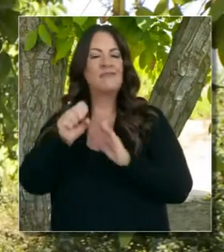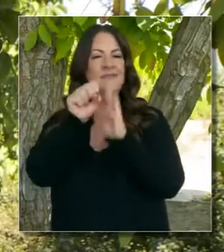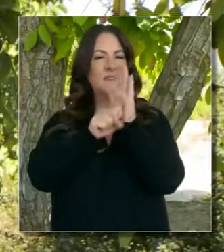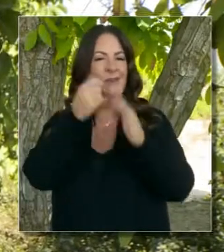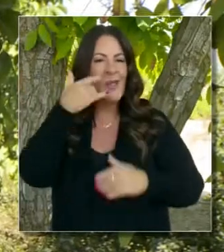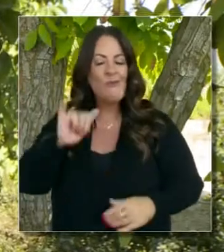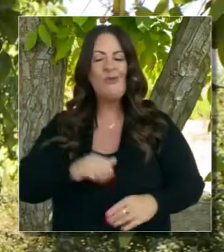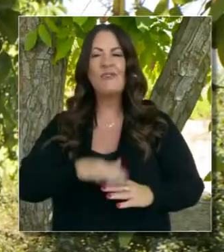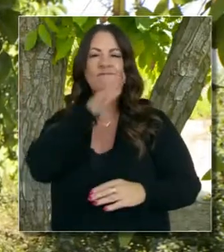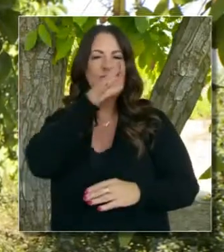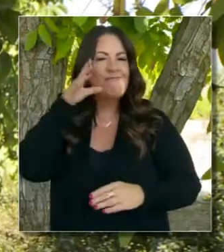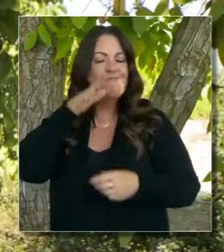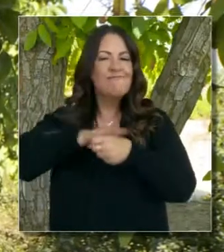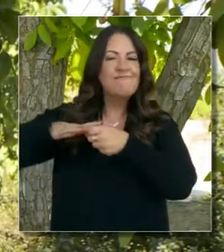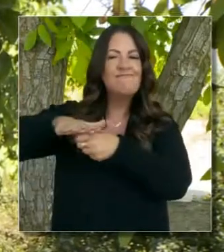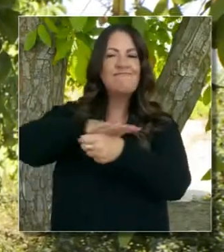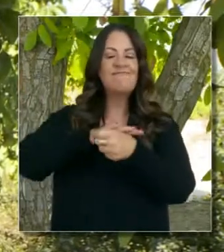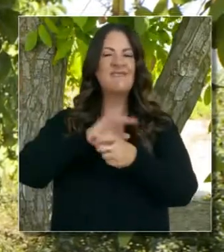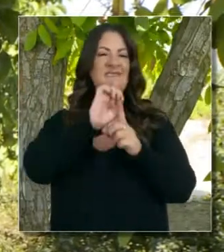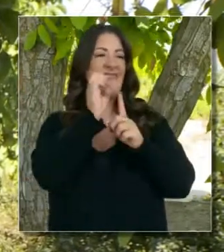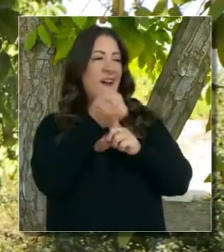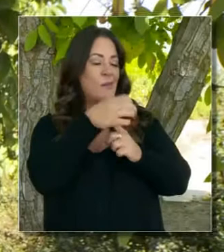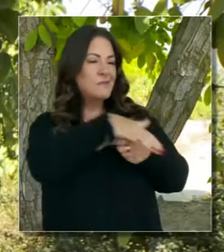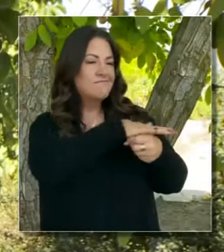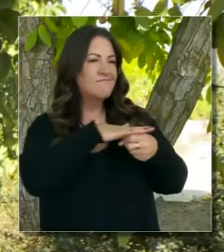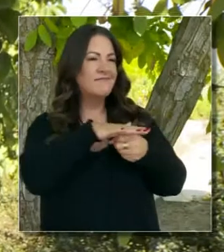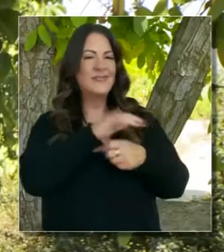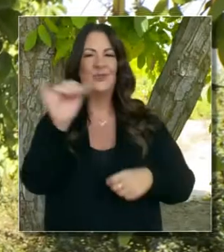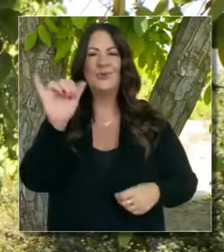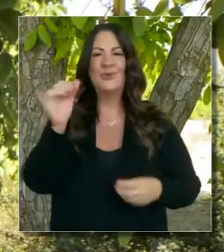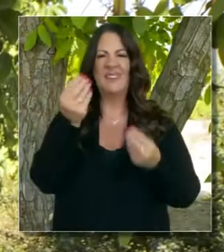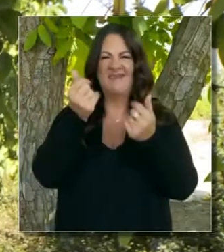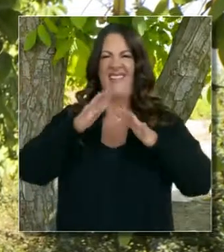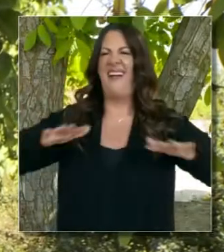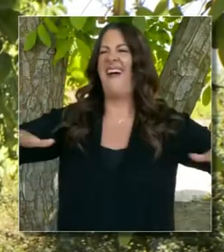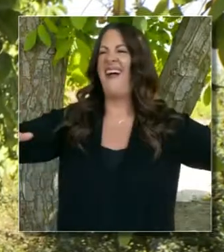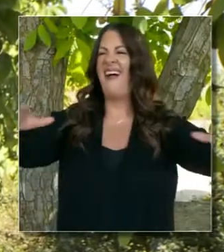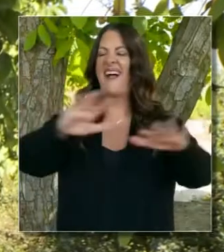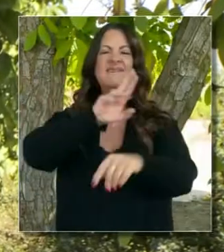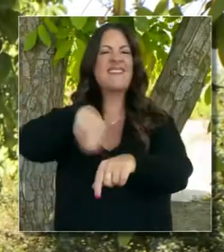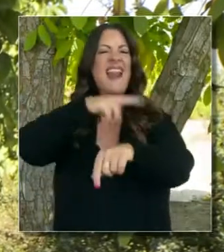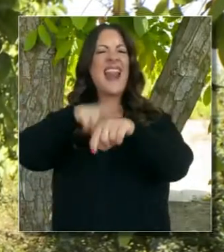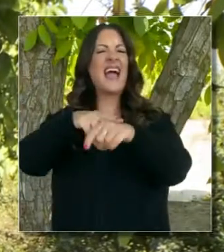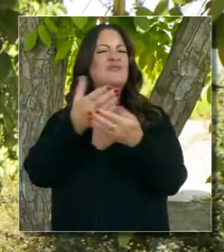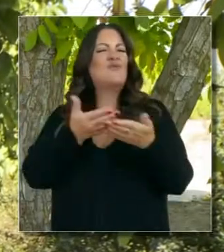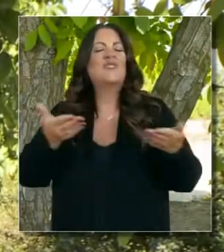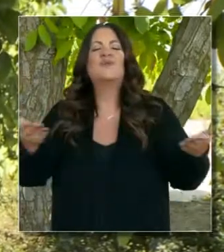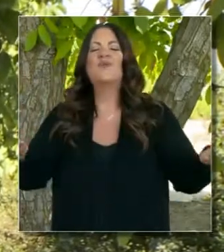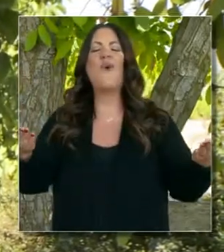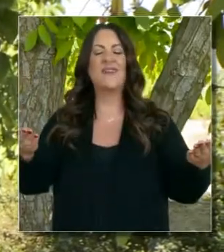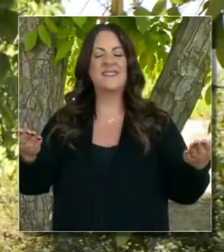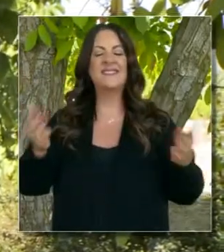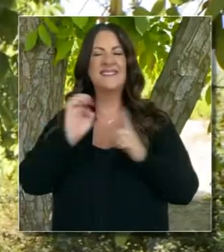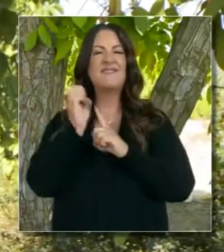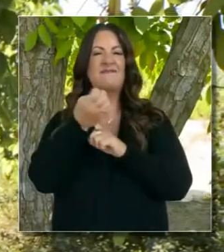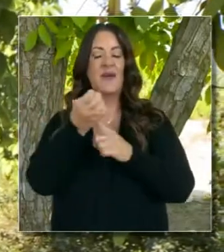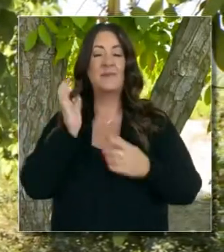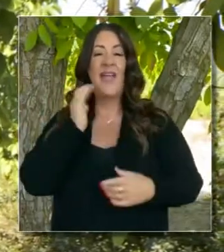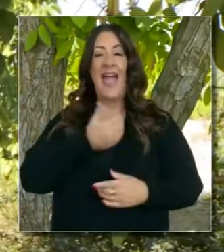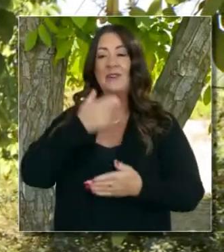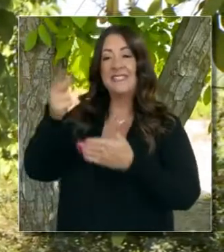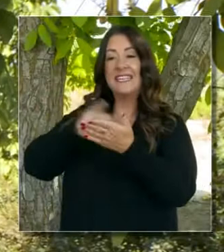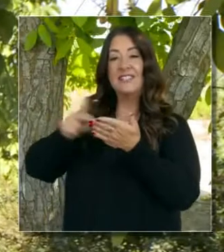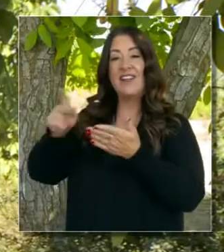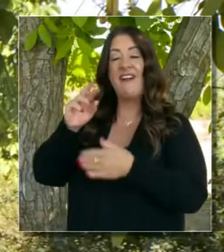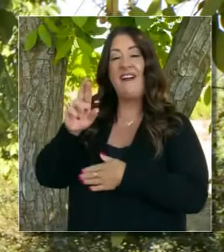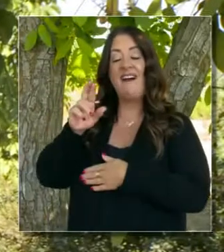del Estado de California en el espacio agrícola y ambiental en el área de recursos ambientales.